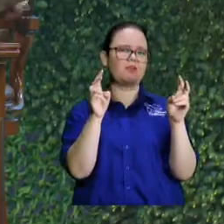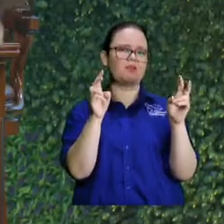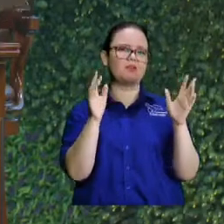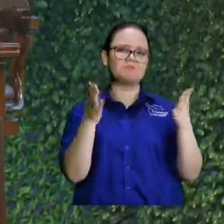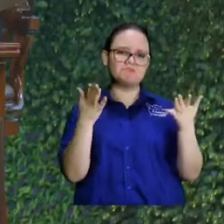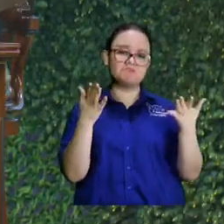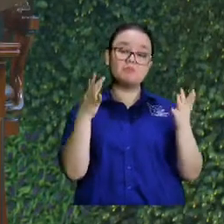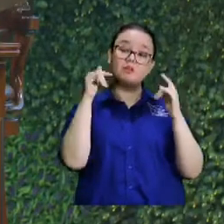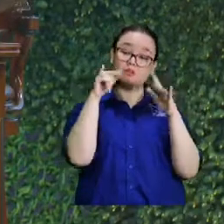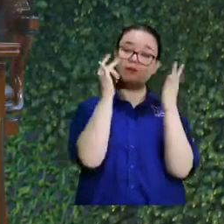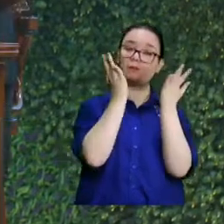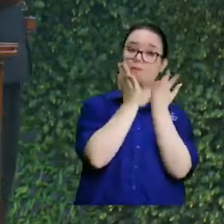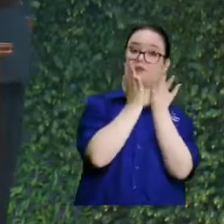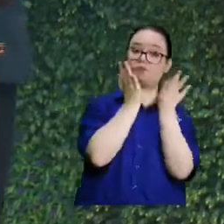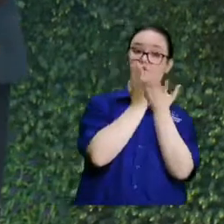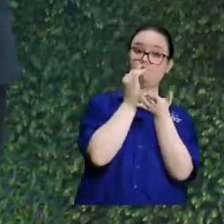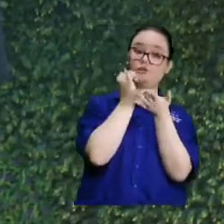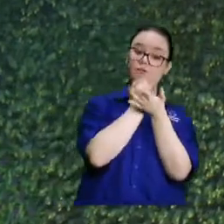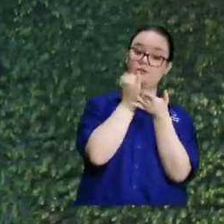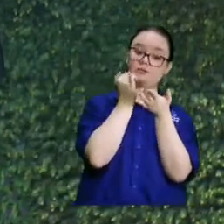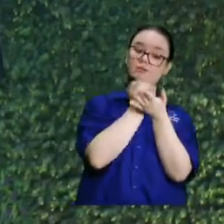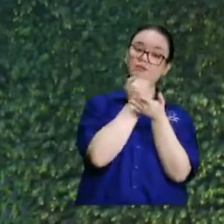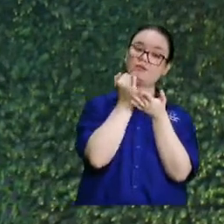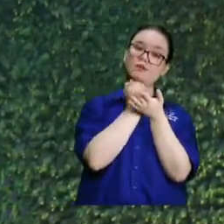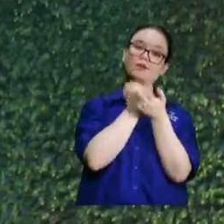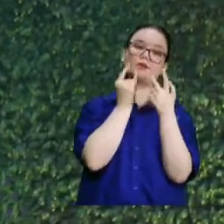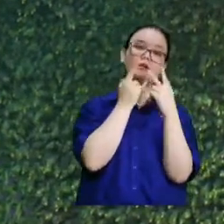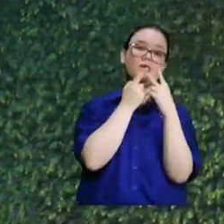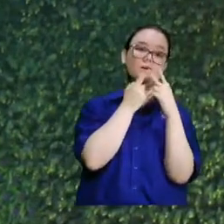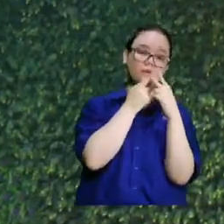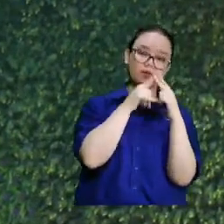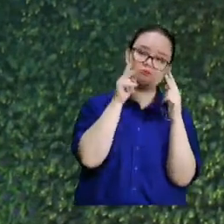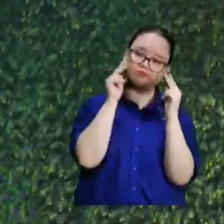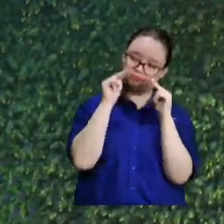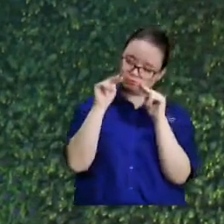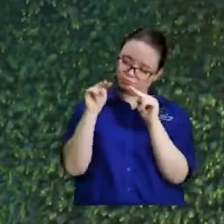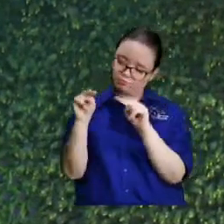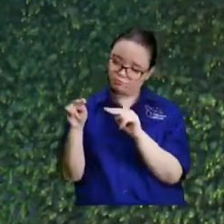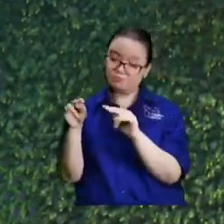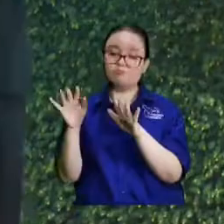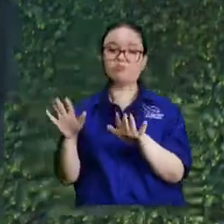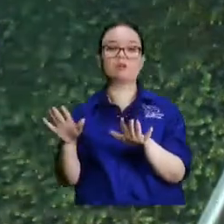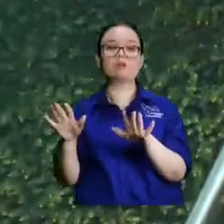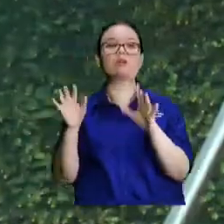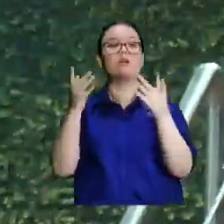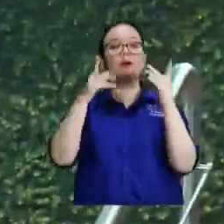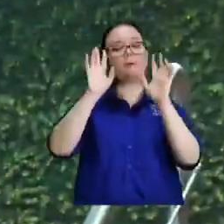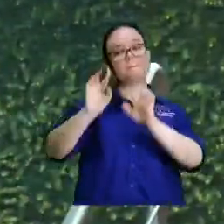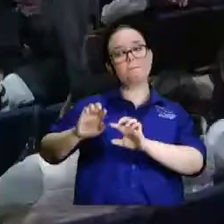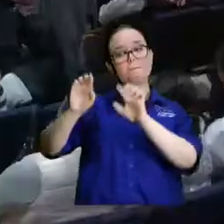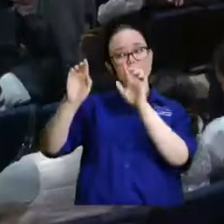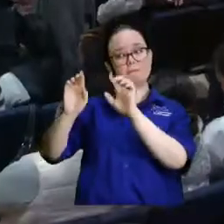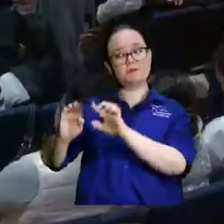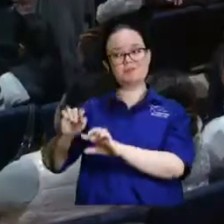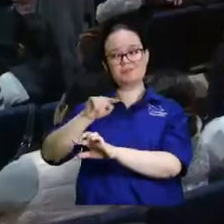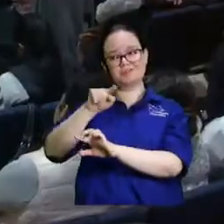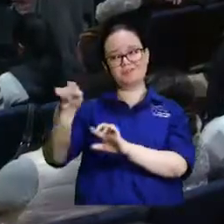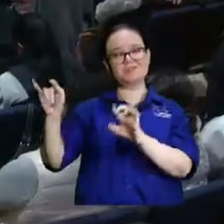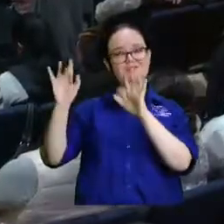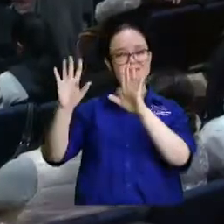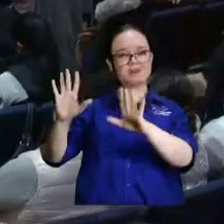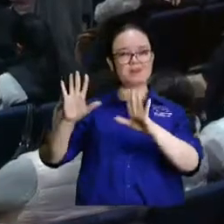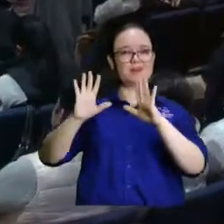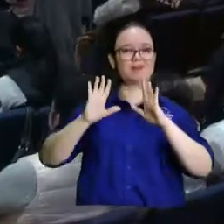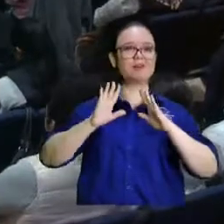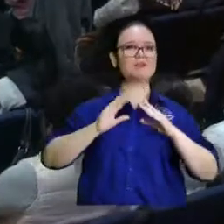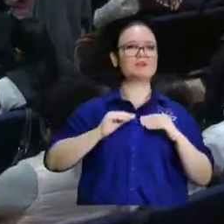y llegaron a la conclusión oiga lo que le voy a decir que la mayoría de los que de los que aceptan la teoría esa